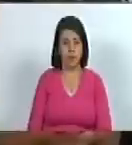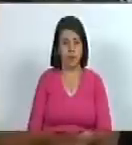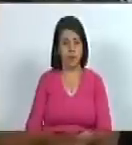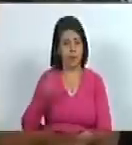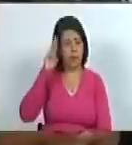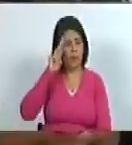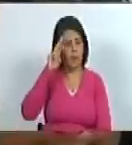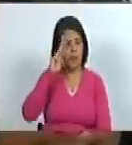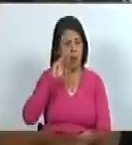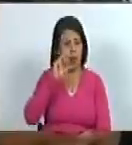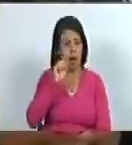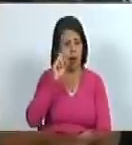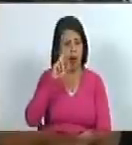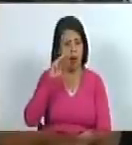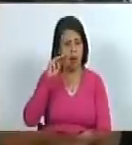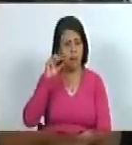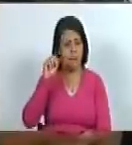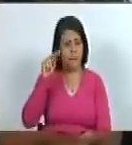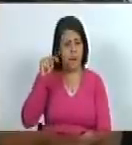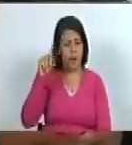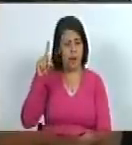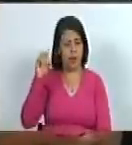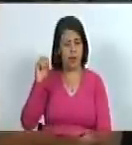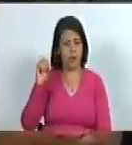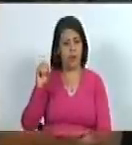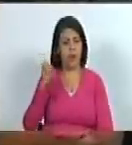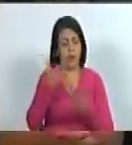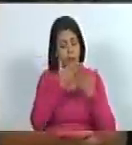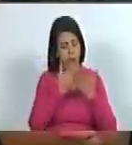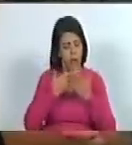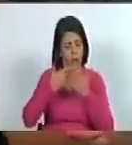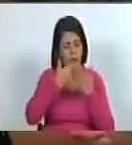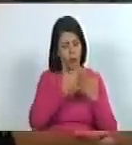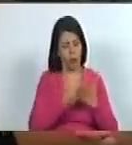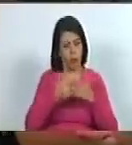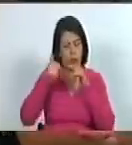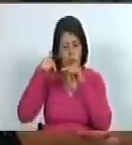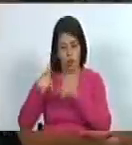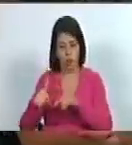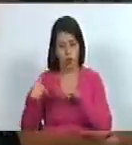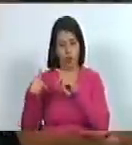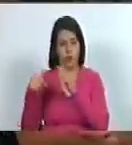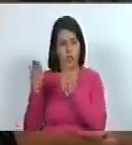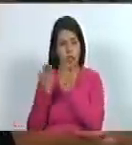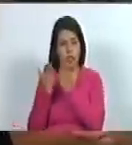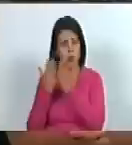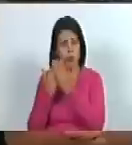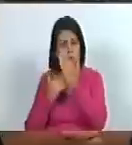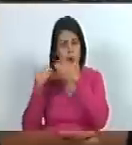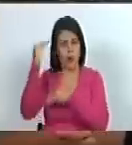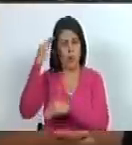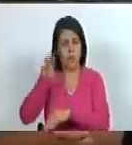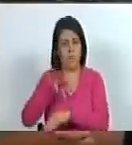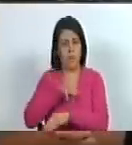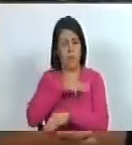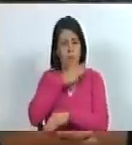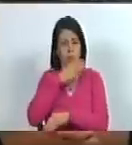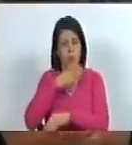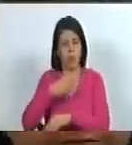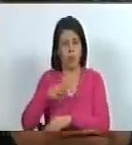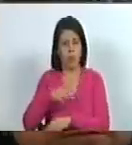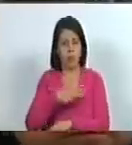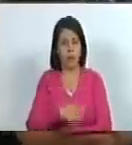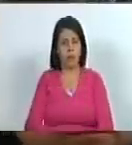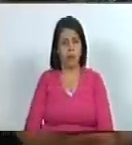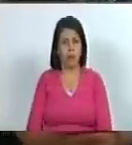el maestro Armando Reverón cursó estudios en lo que hoy se conoce como la escuela superior de música José Ángel